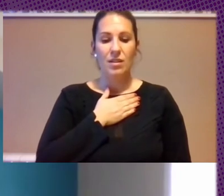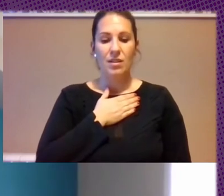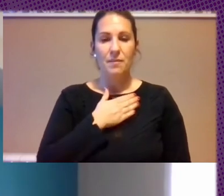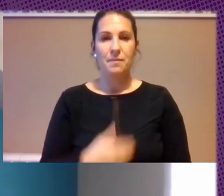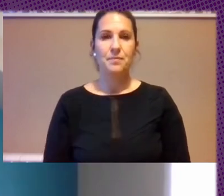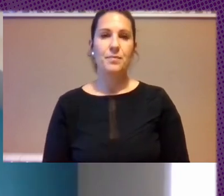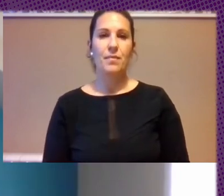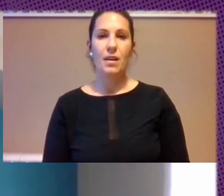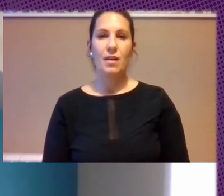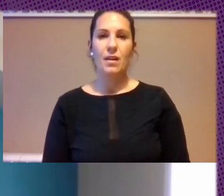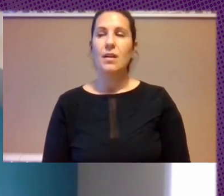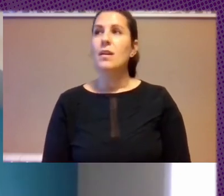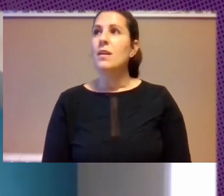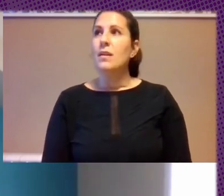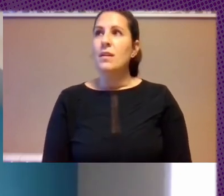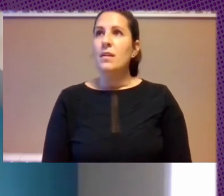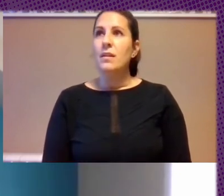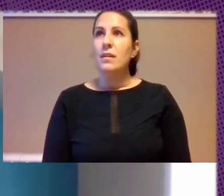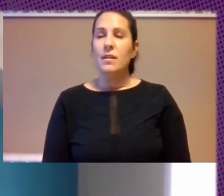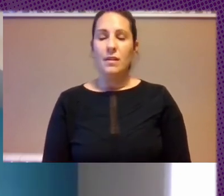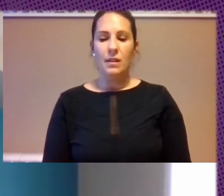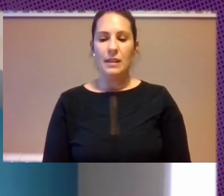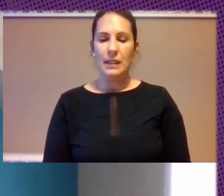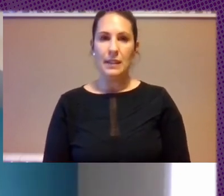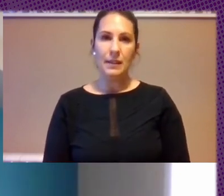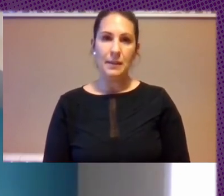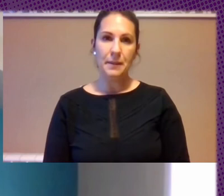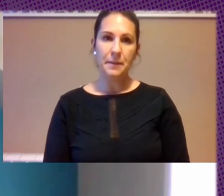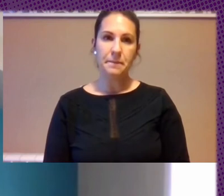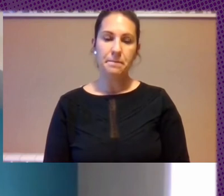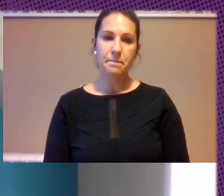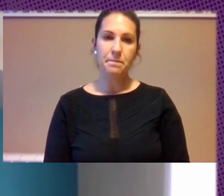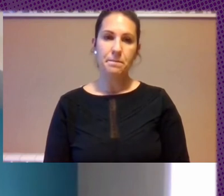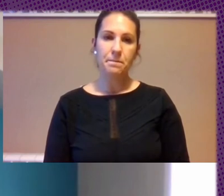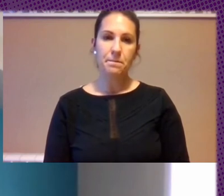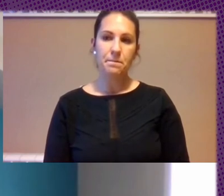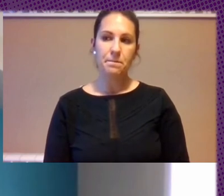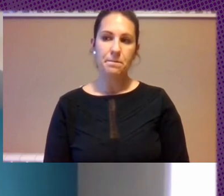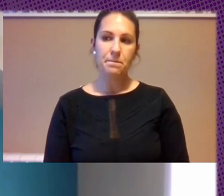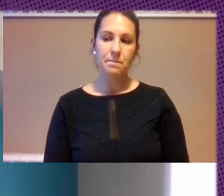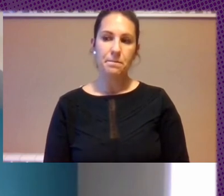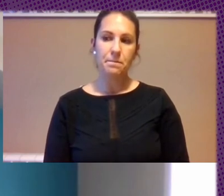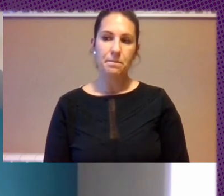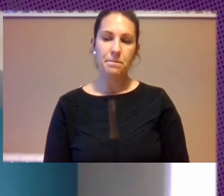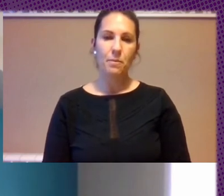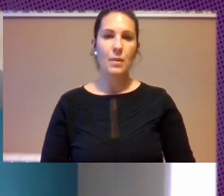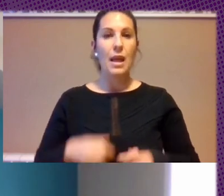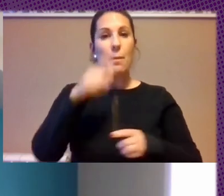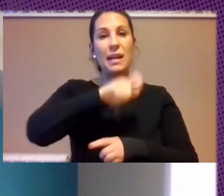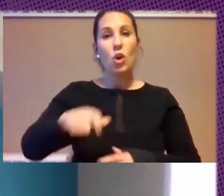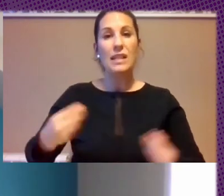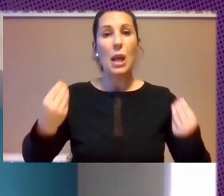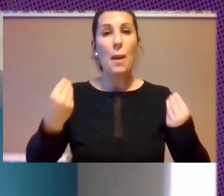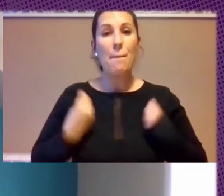Cuesta Mucho Más Sacar De Esa Lógica A Gente Que Tiene Digitalizada Su Vida Del Momento Que Se